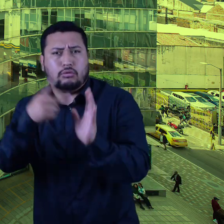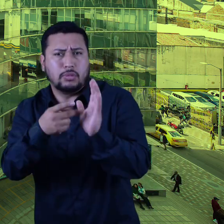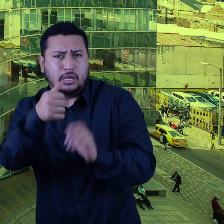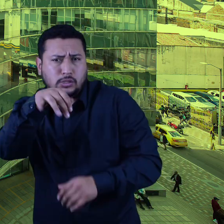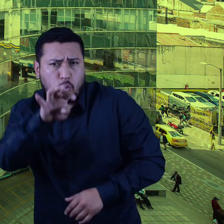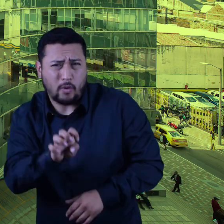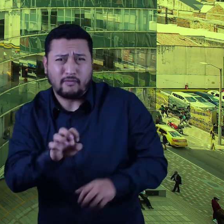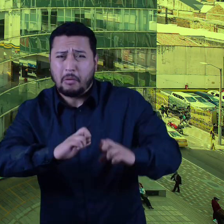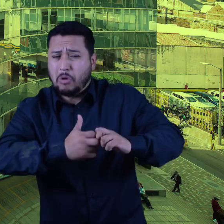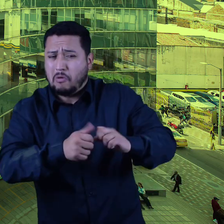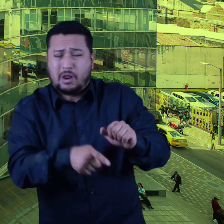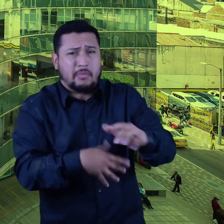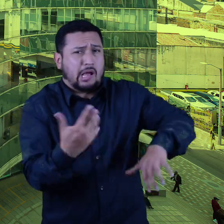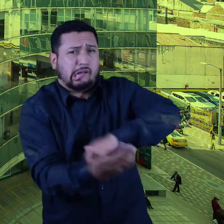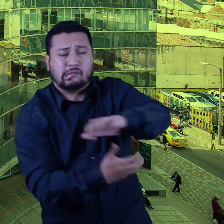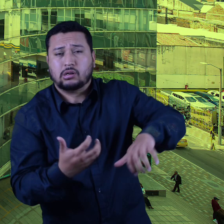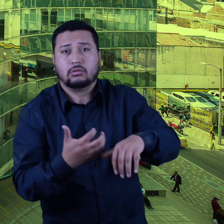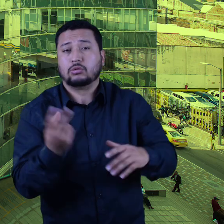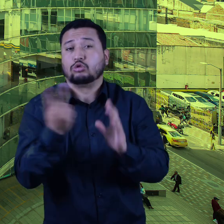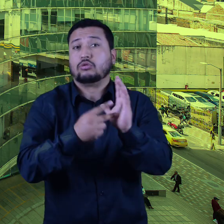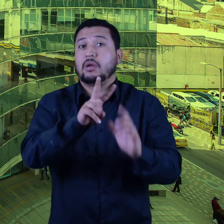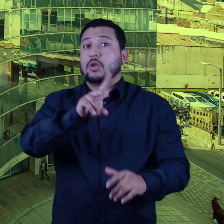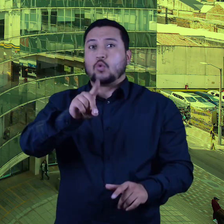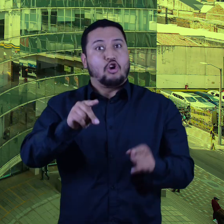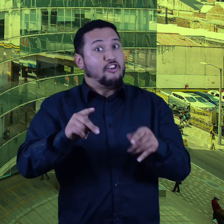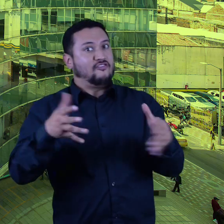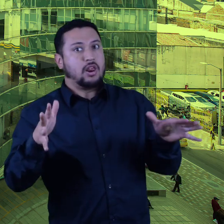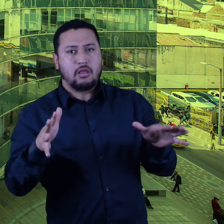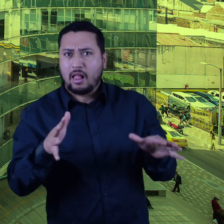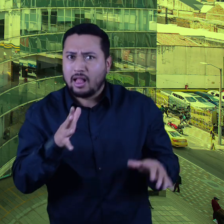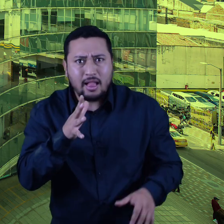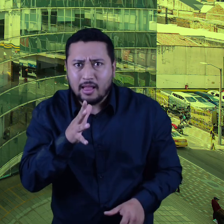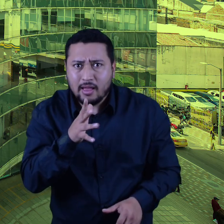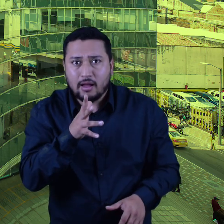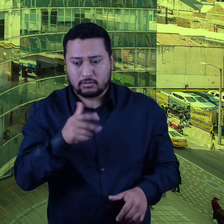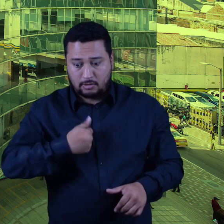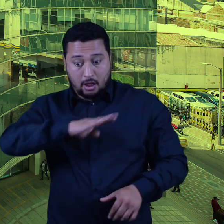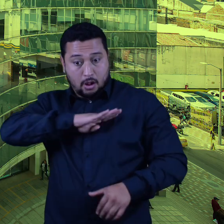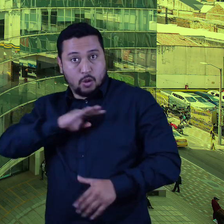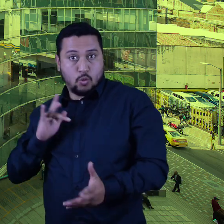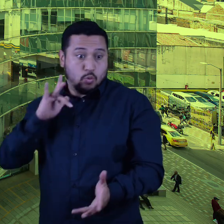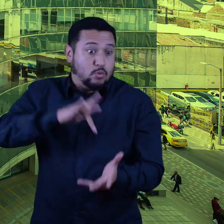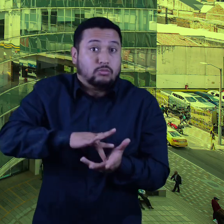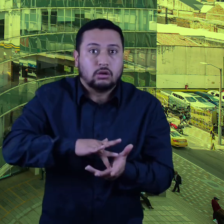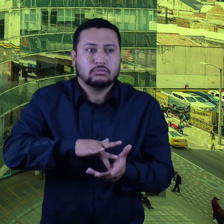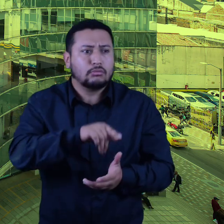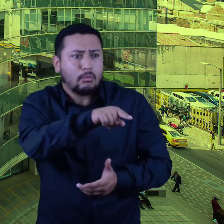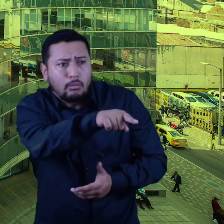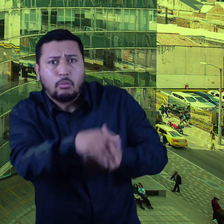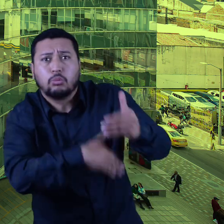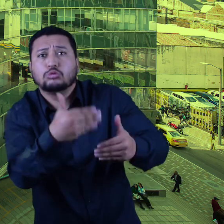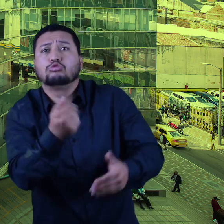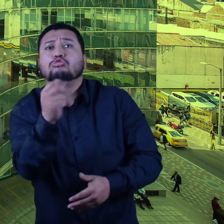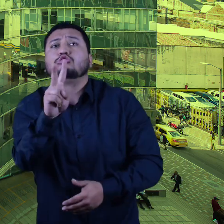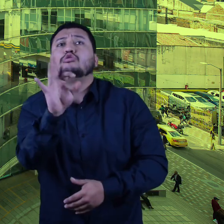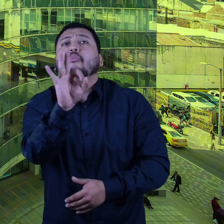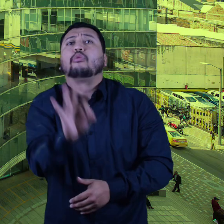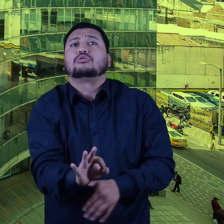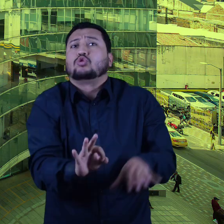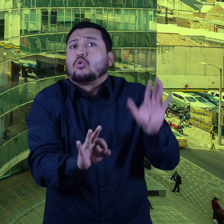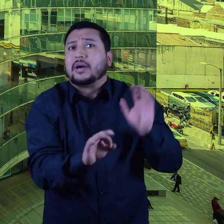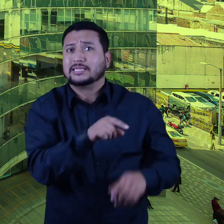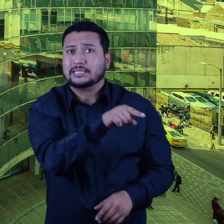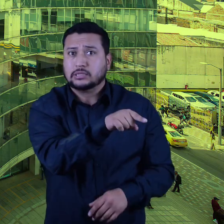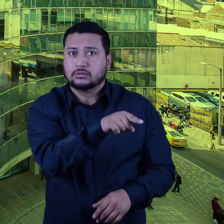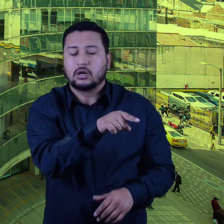se ha habido terminada en 2021, no se terminó, cuando llegamos, este punto de la 146 estaba en 12% de avance. Así es, alcalde. Nos pusimos en la